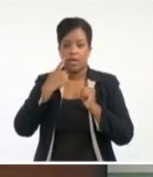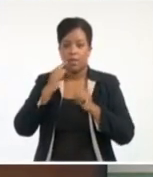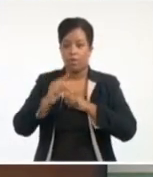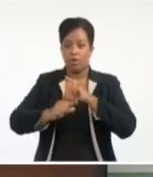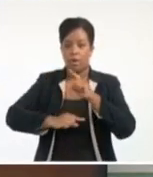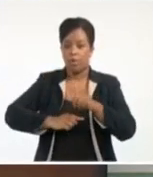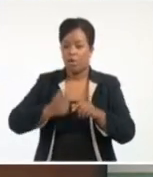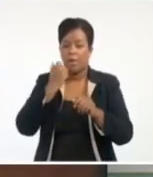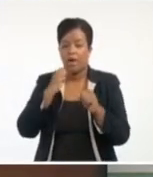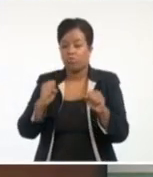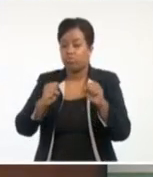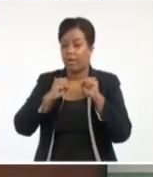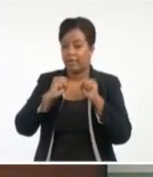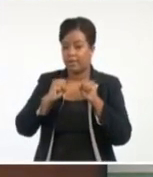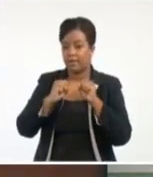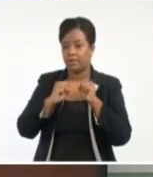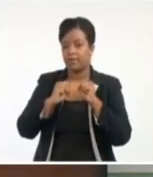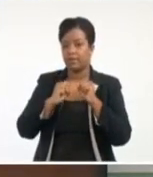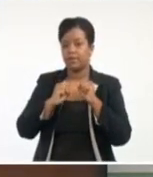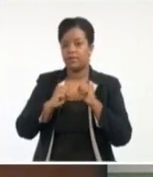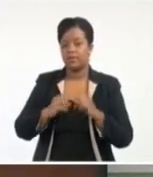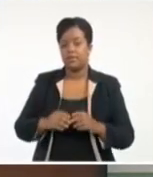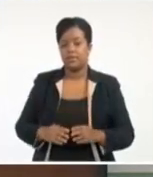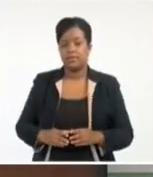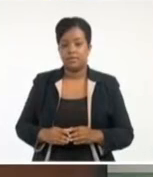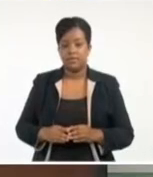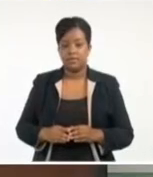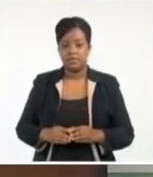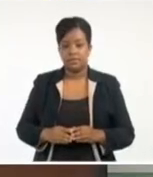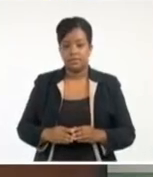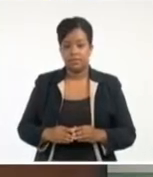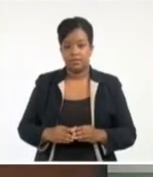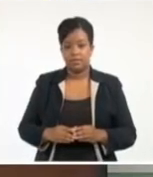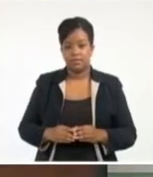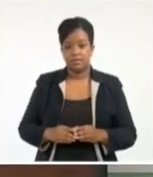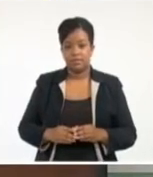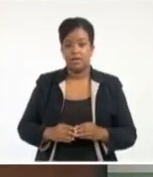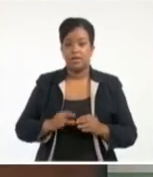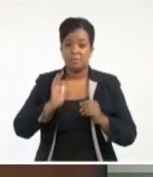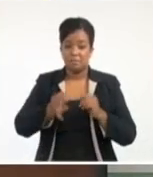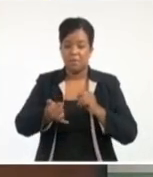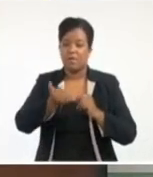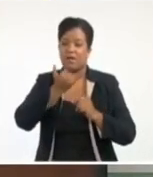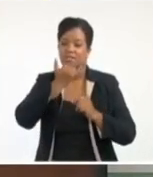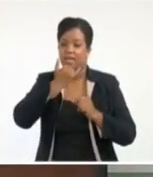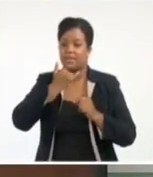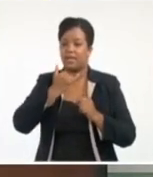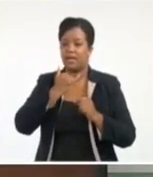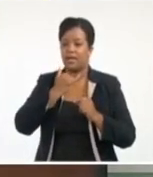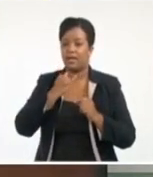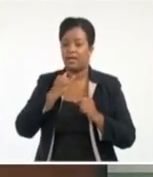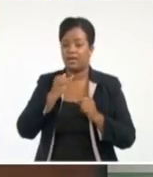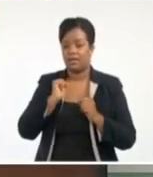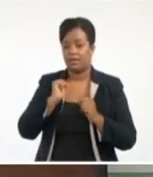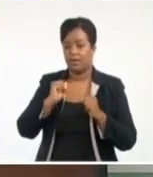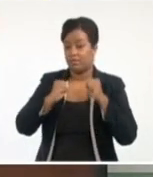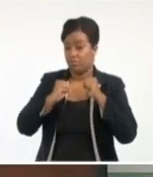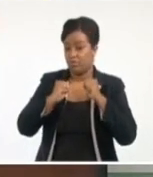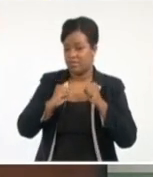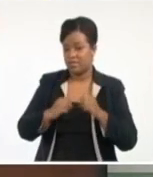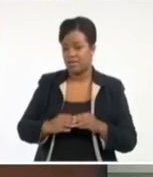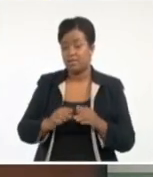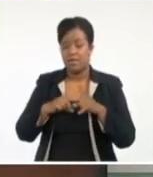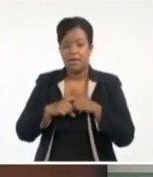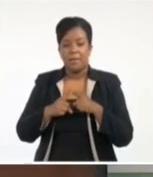ha ido, en definitiva, en contra del desarrollo de este ciclón tropical. ¿Por qué razón? Porque una